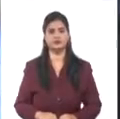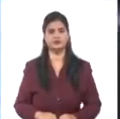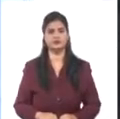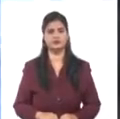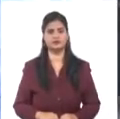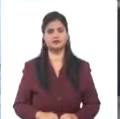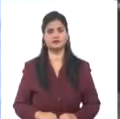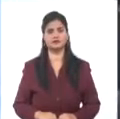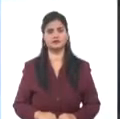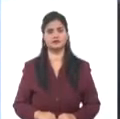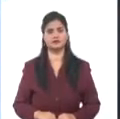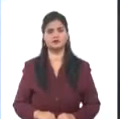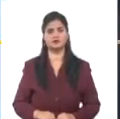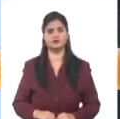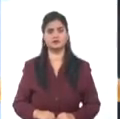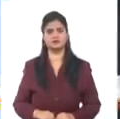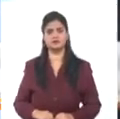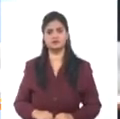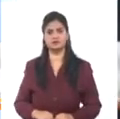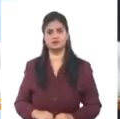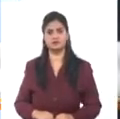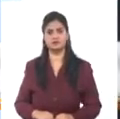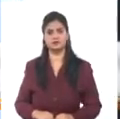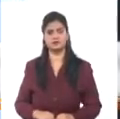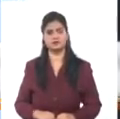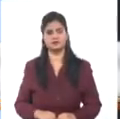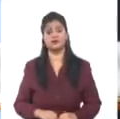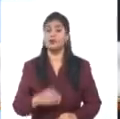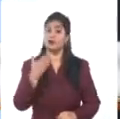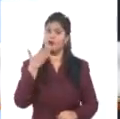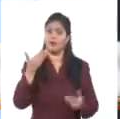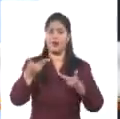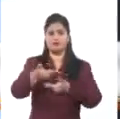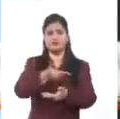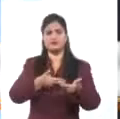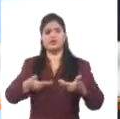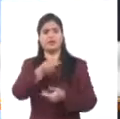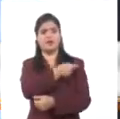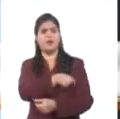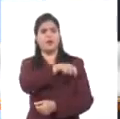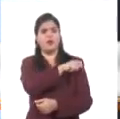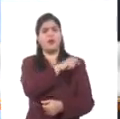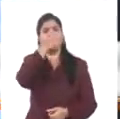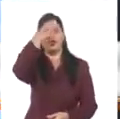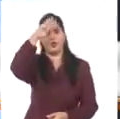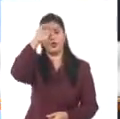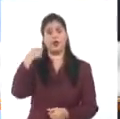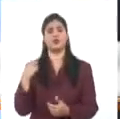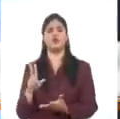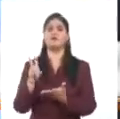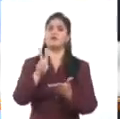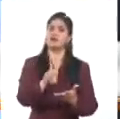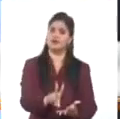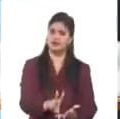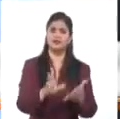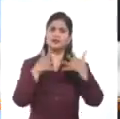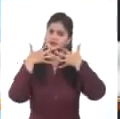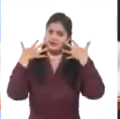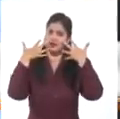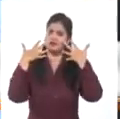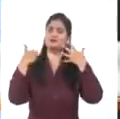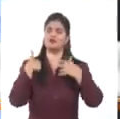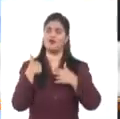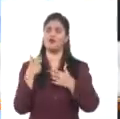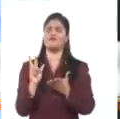Es un distinguido placer para mí haber